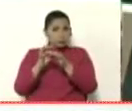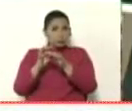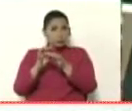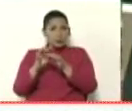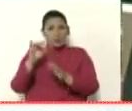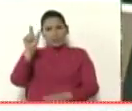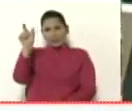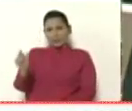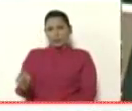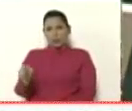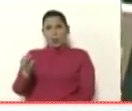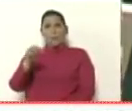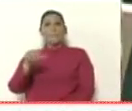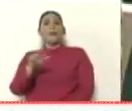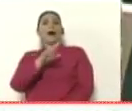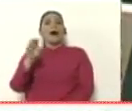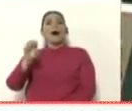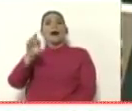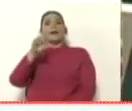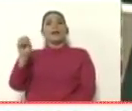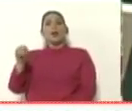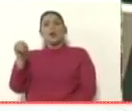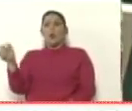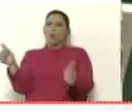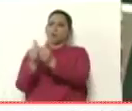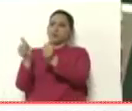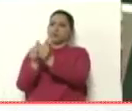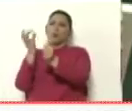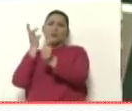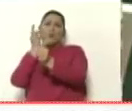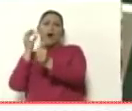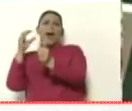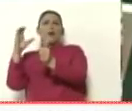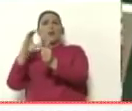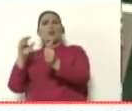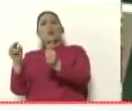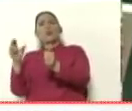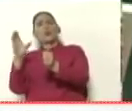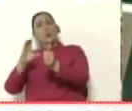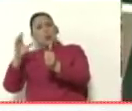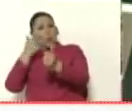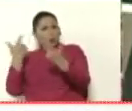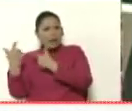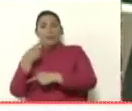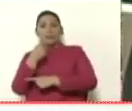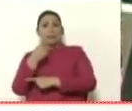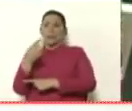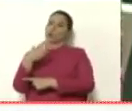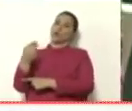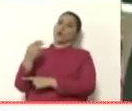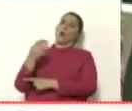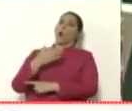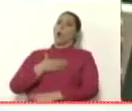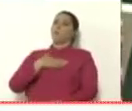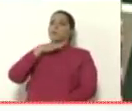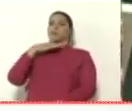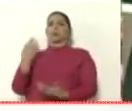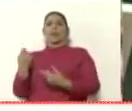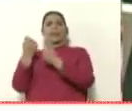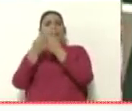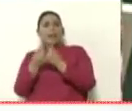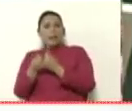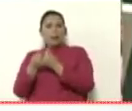Marrero con una señora denominada Rosana de Cúcuta, y Rosana de Cúcuta dice que no le alcanza el dinero